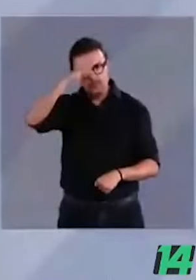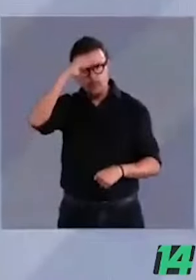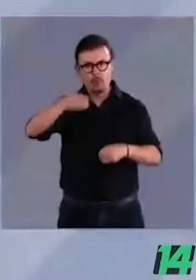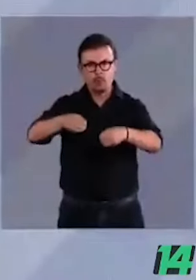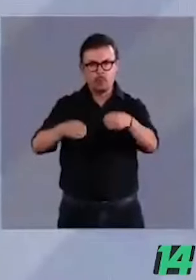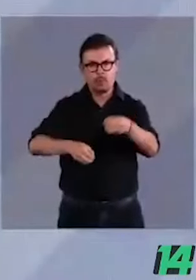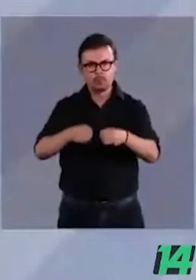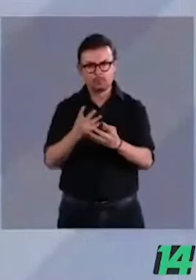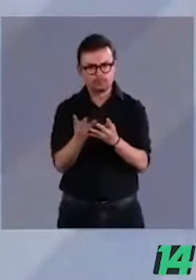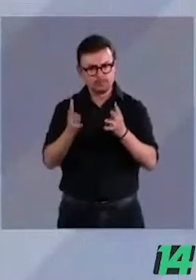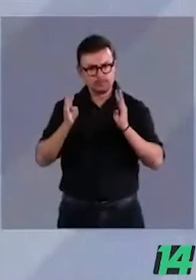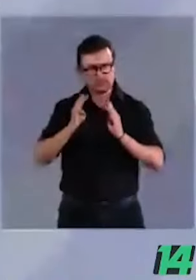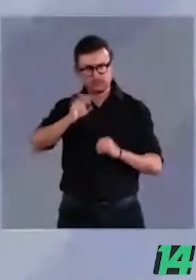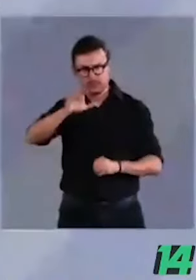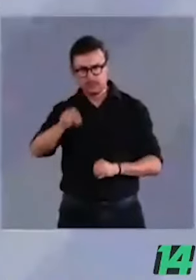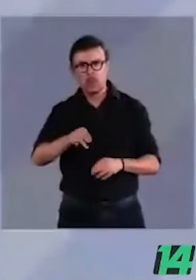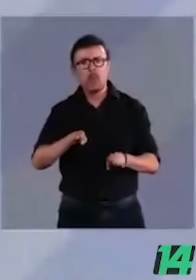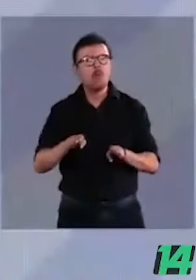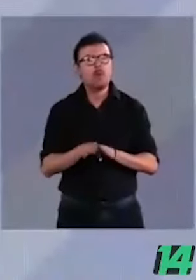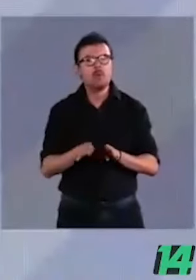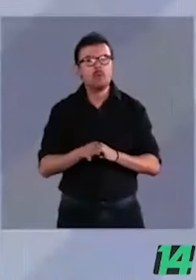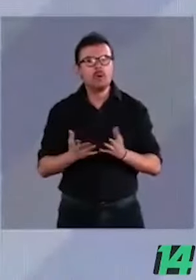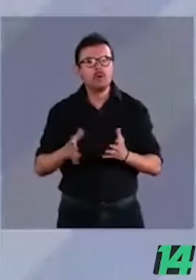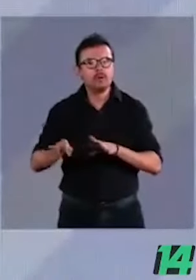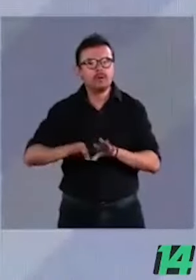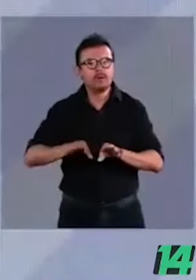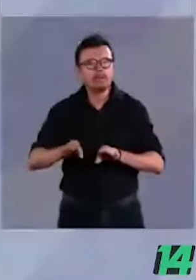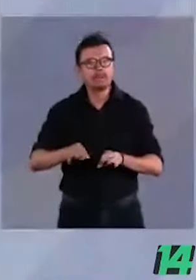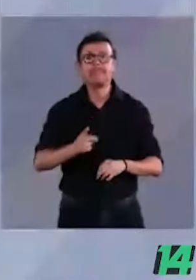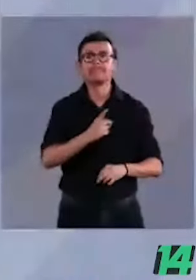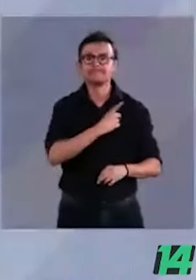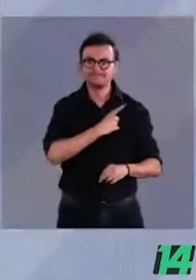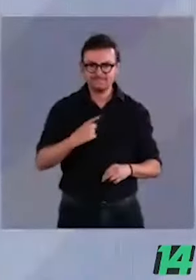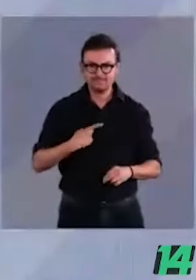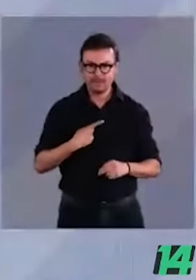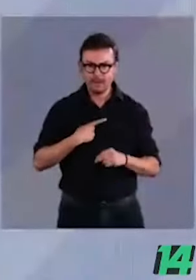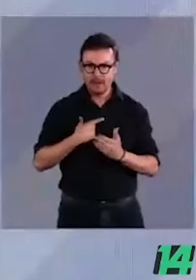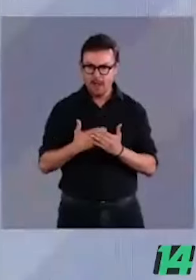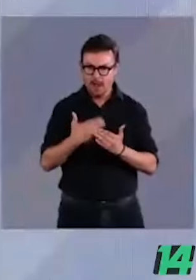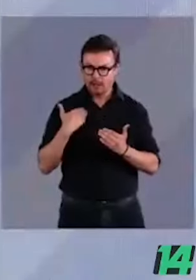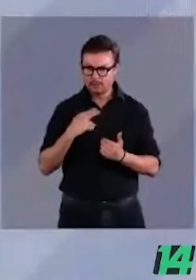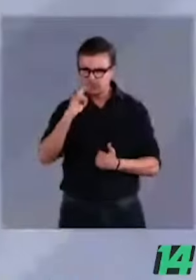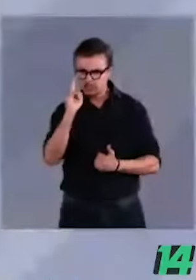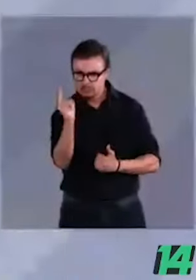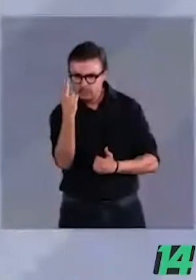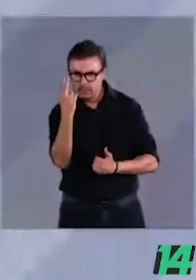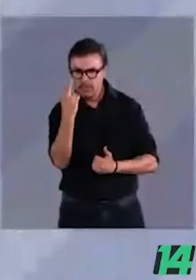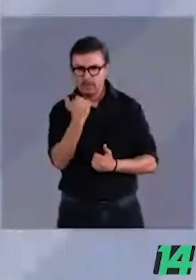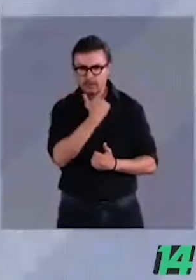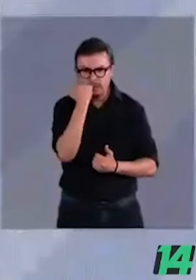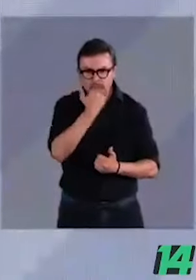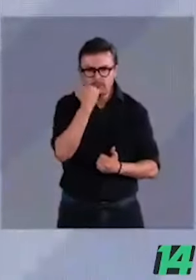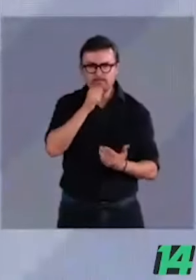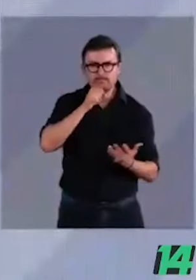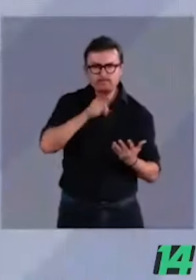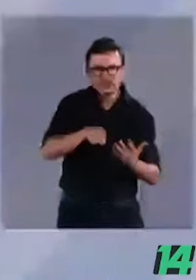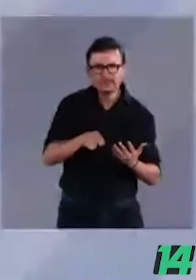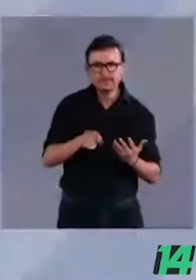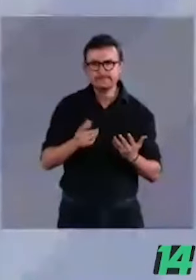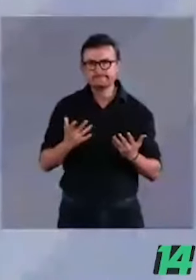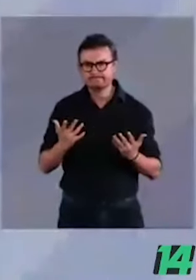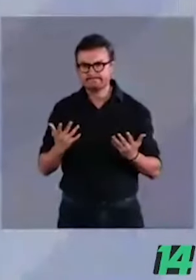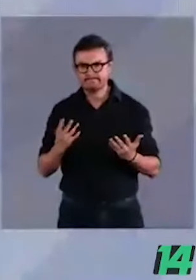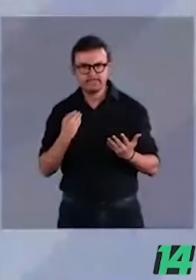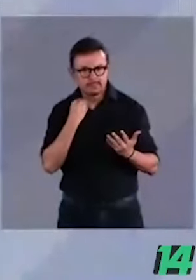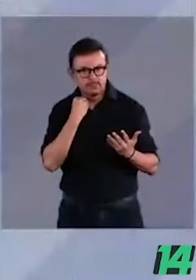deberían de nombrar con una consulta hacia las universidades, hacia espacios de barras